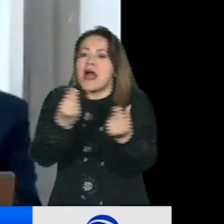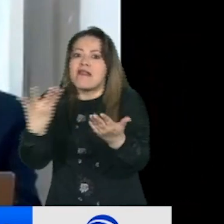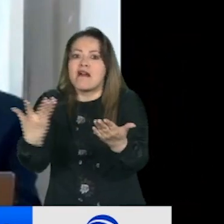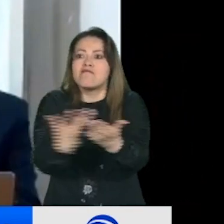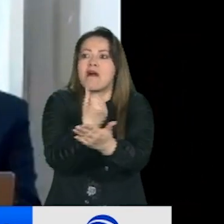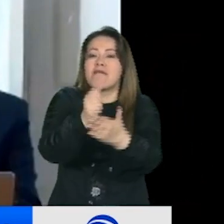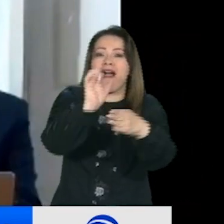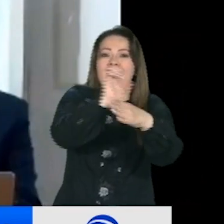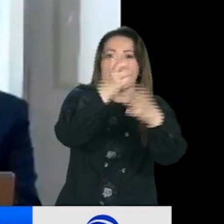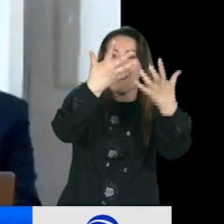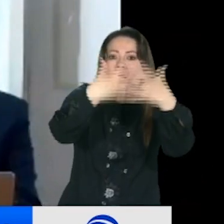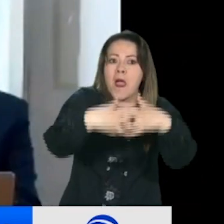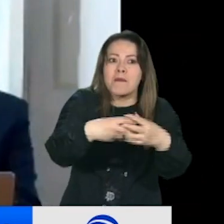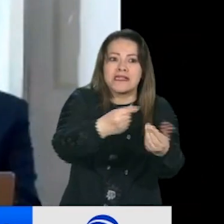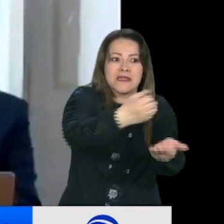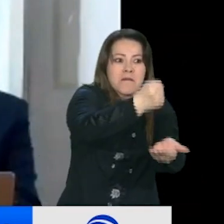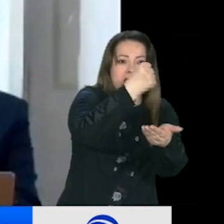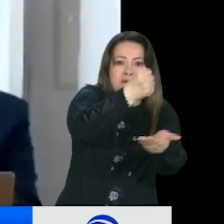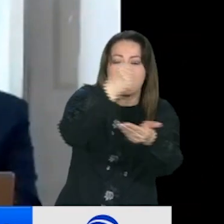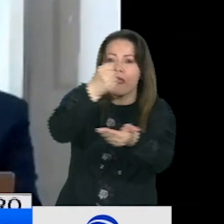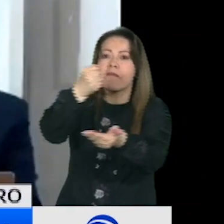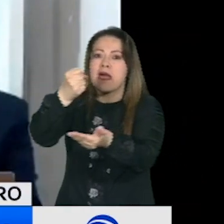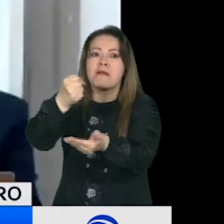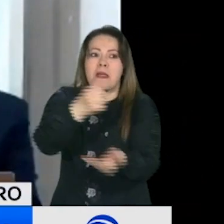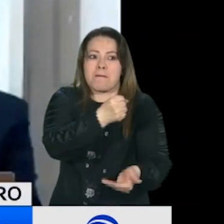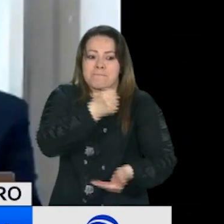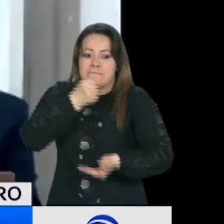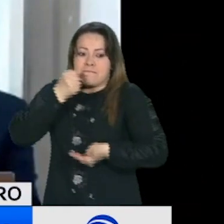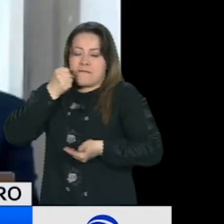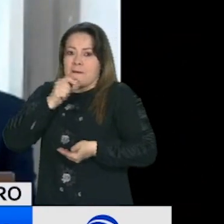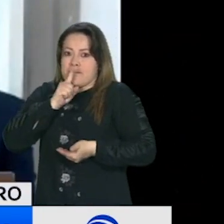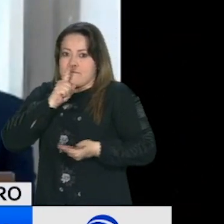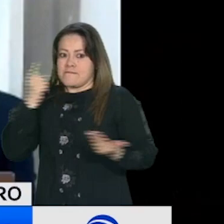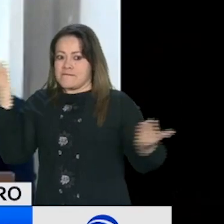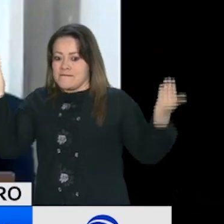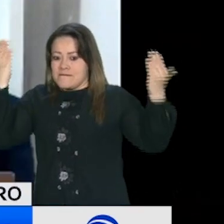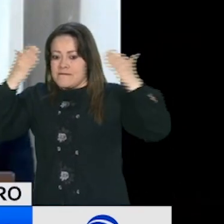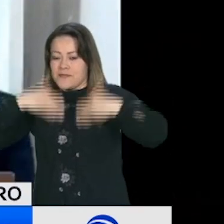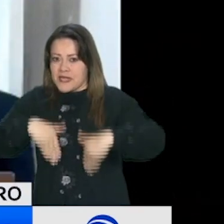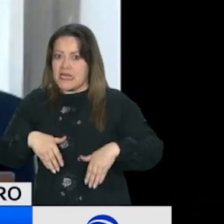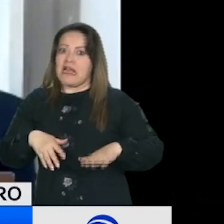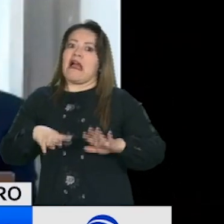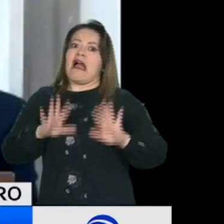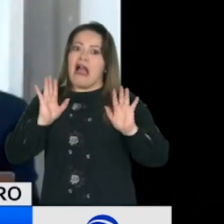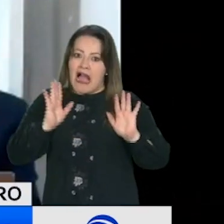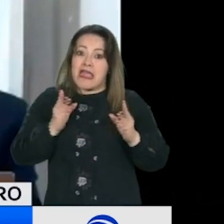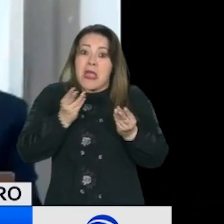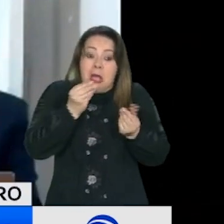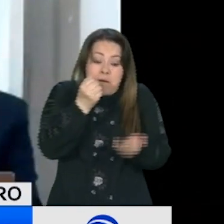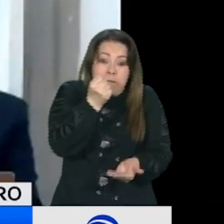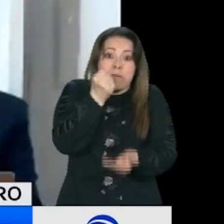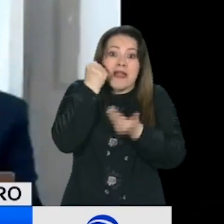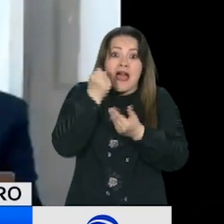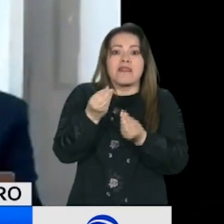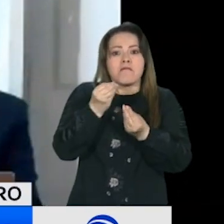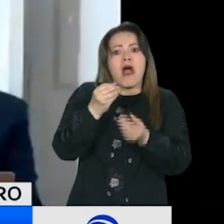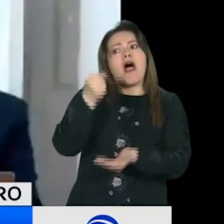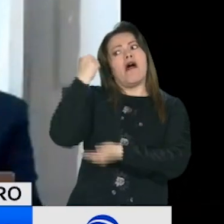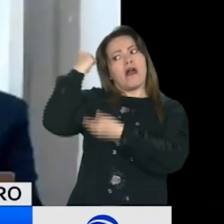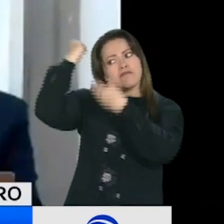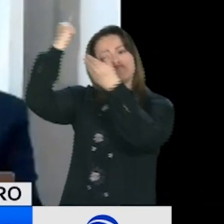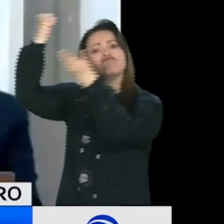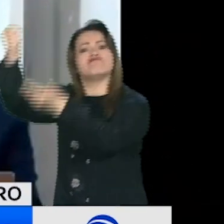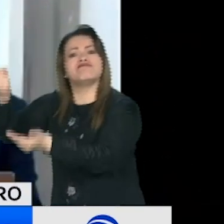empresarios a la mencionada campaña presidencial, sin que una parte de estos, al parecer, se hubiesen